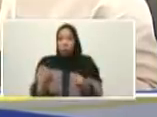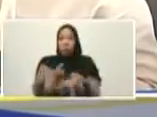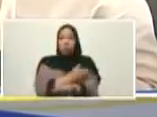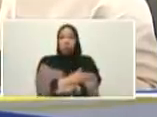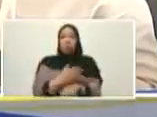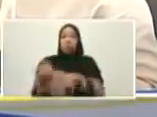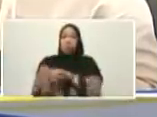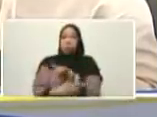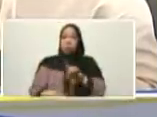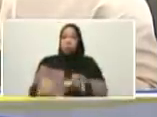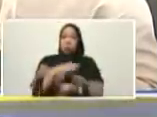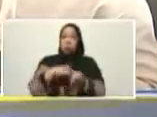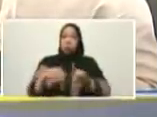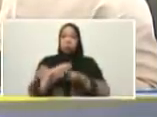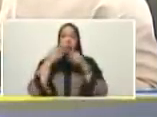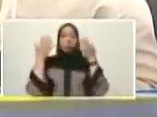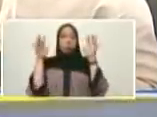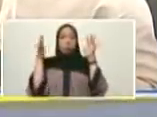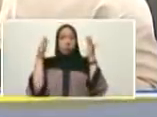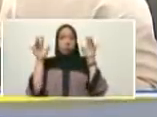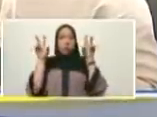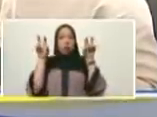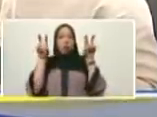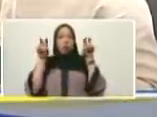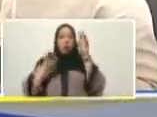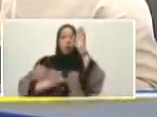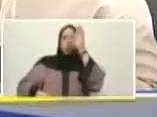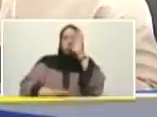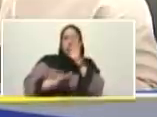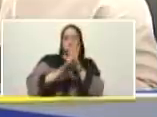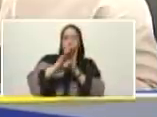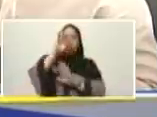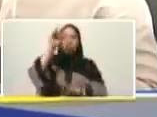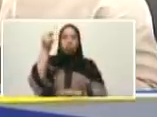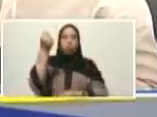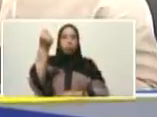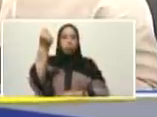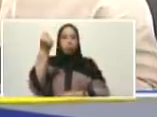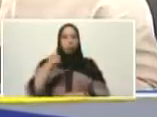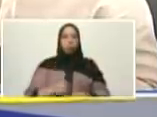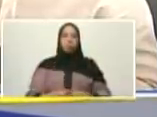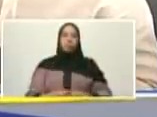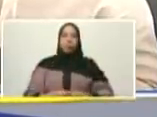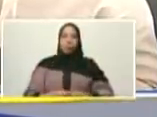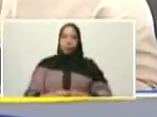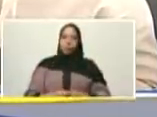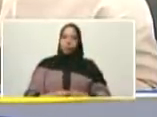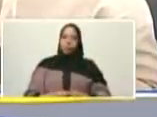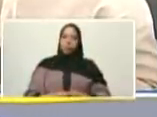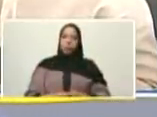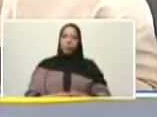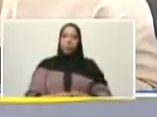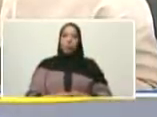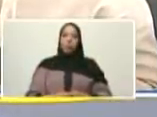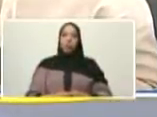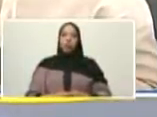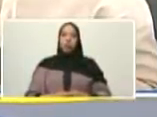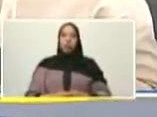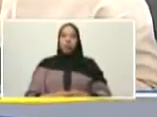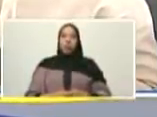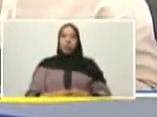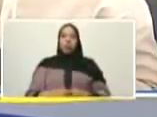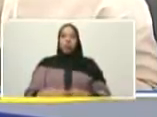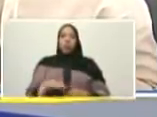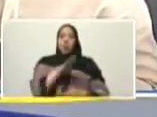de otra y ahora vamos a la nueva prosperidad construida con pulmón